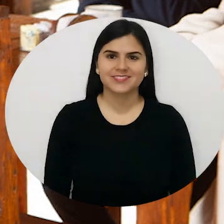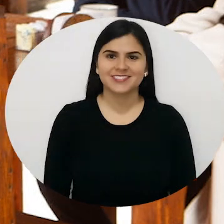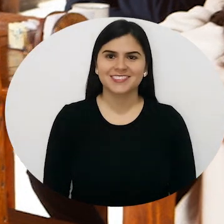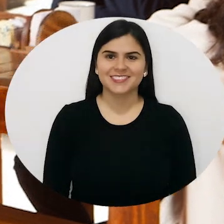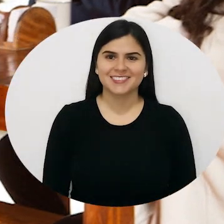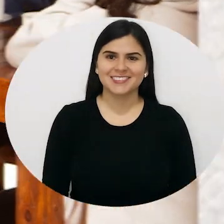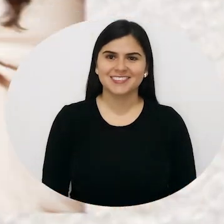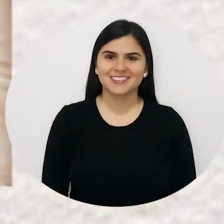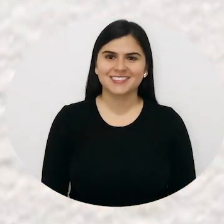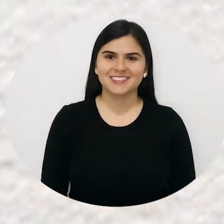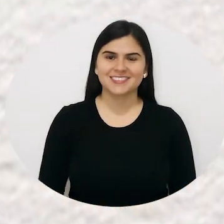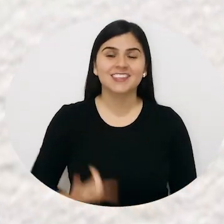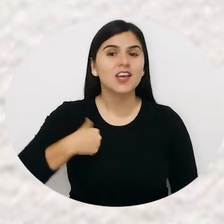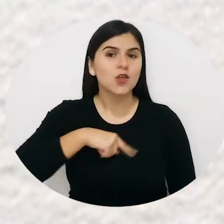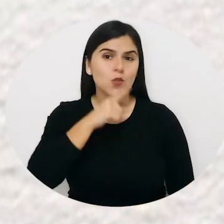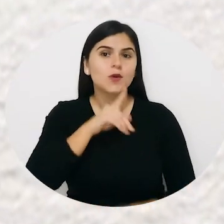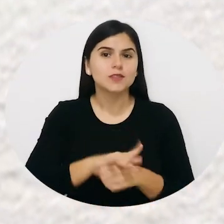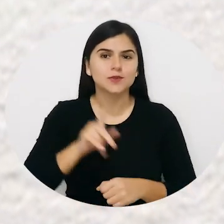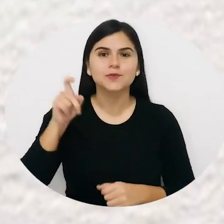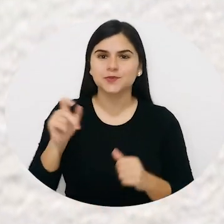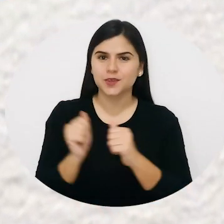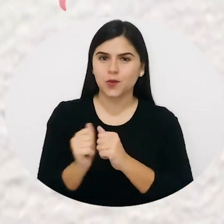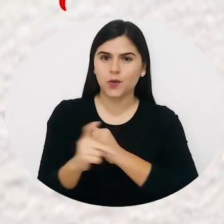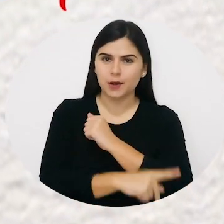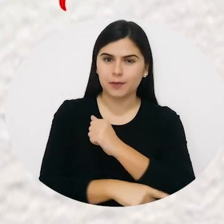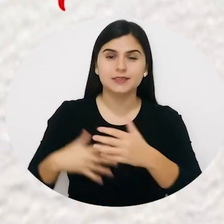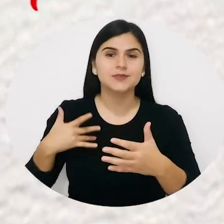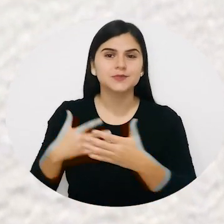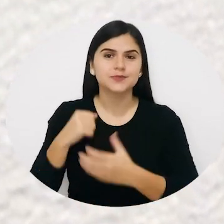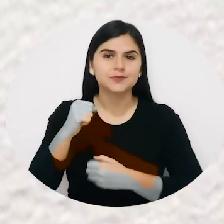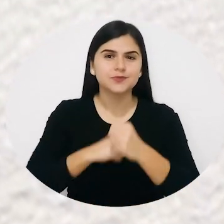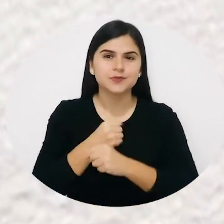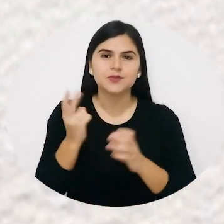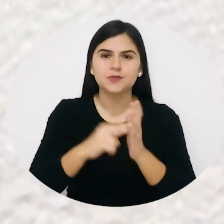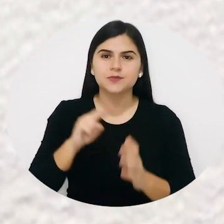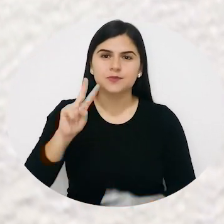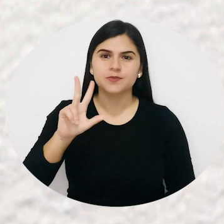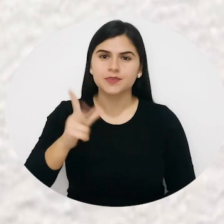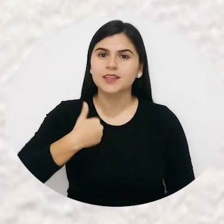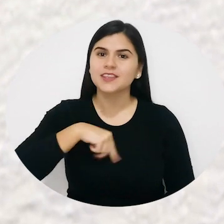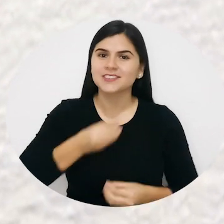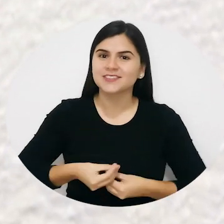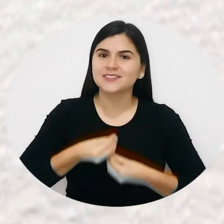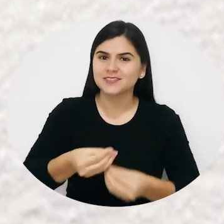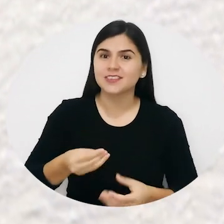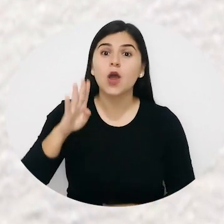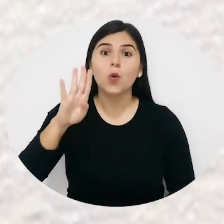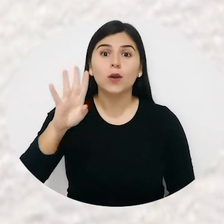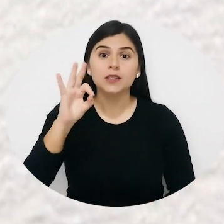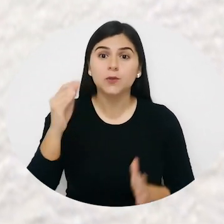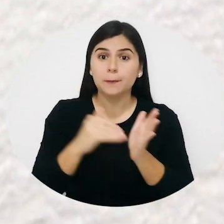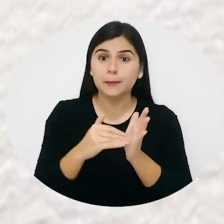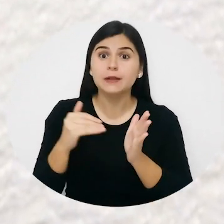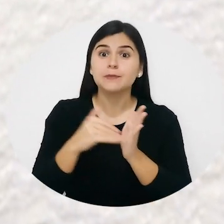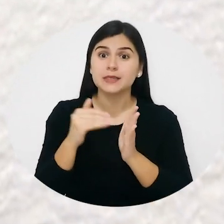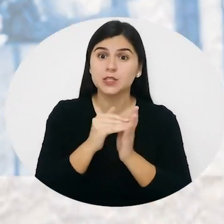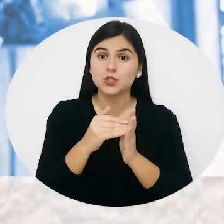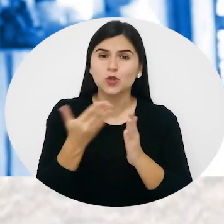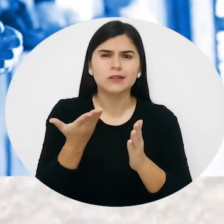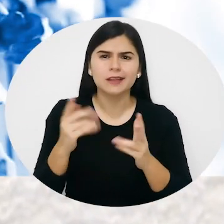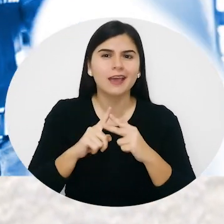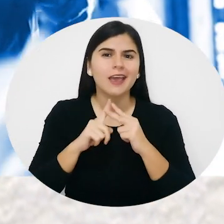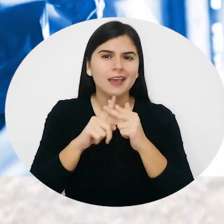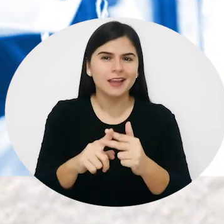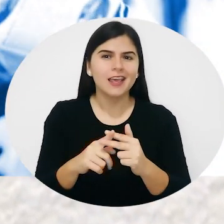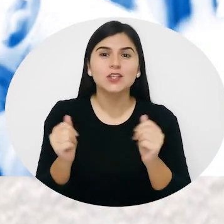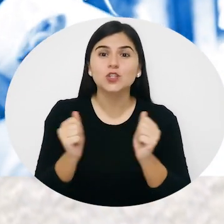Nuestro compromiso es con el país. Durante el 2023, otorgamos 49 mil millones de